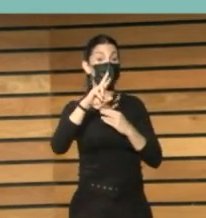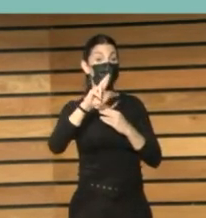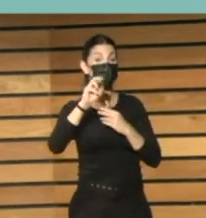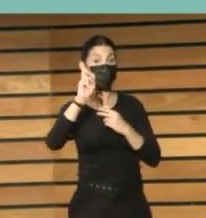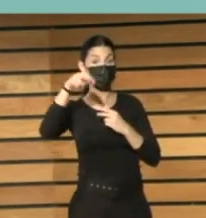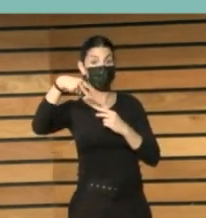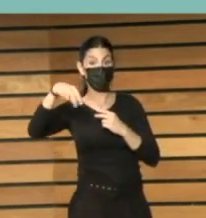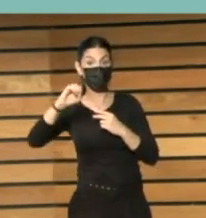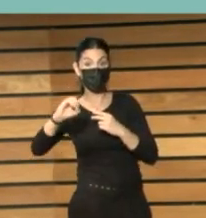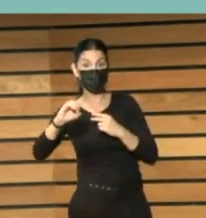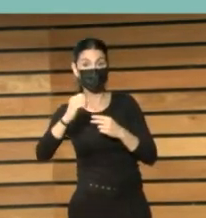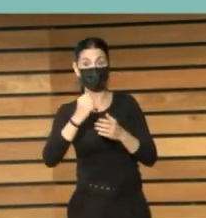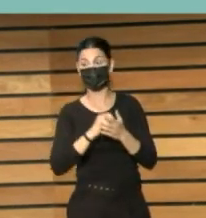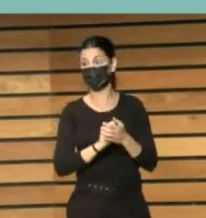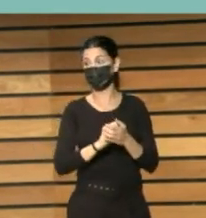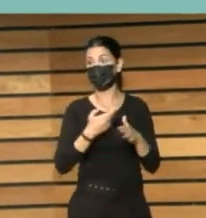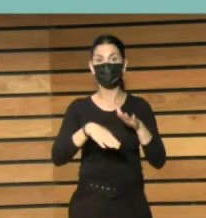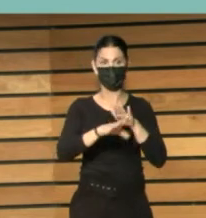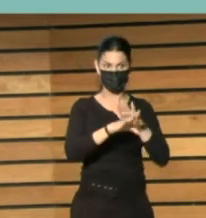Y por ahí vamos a continuar.